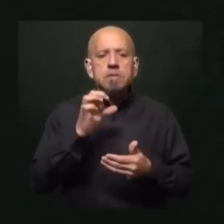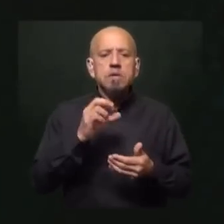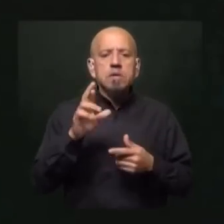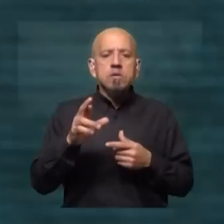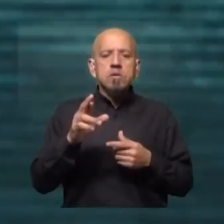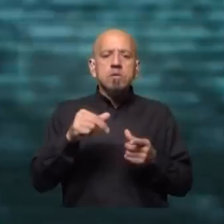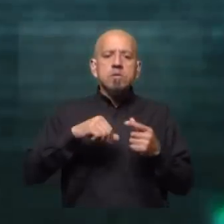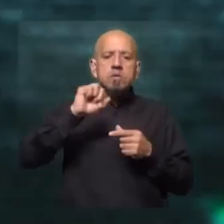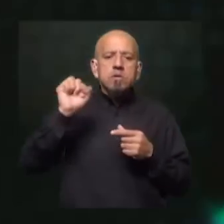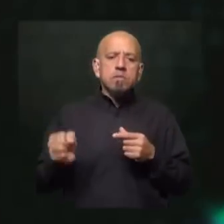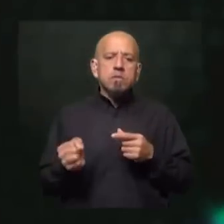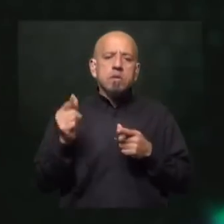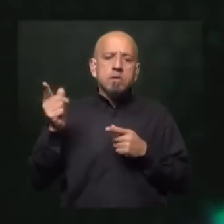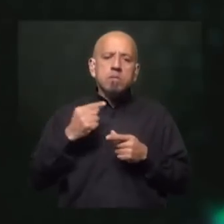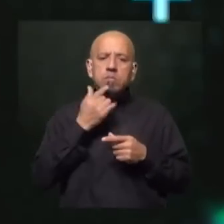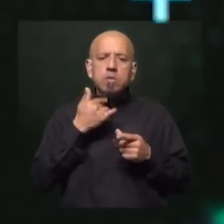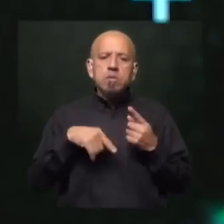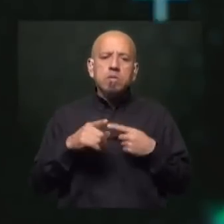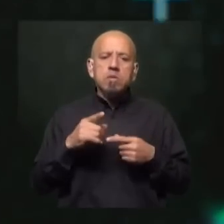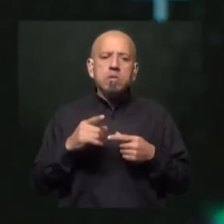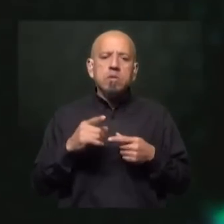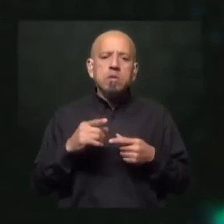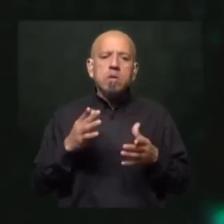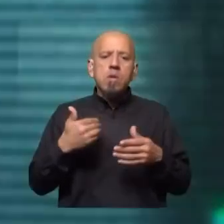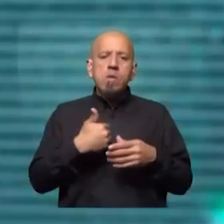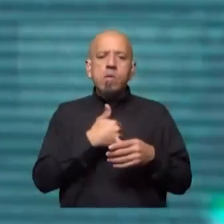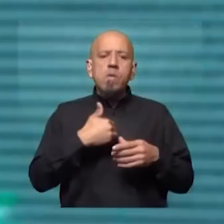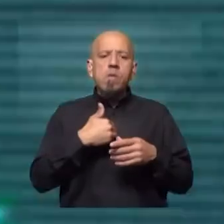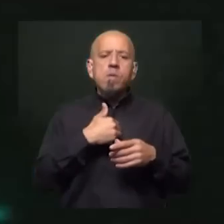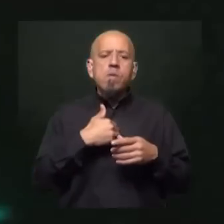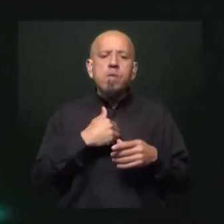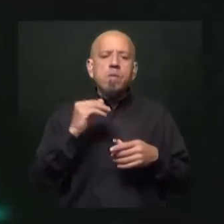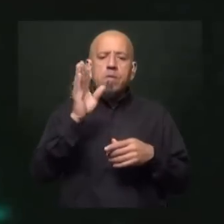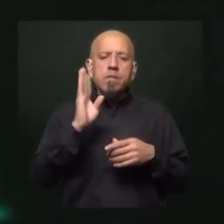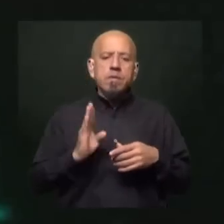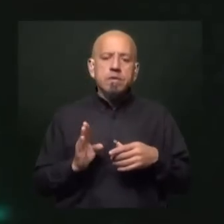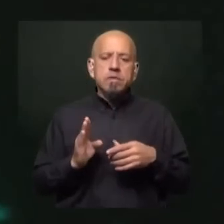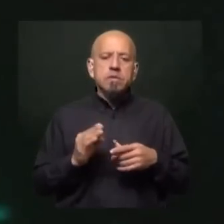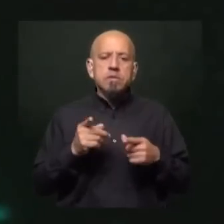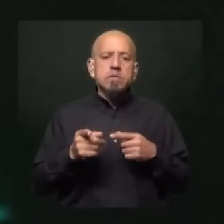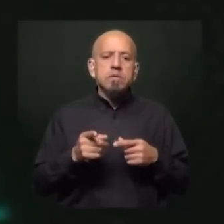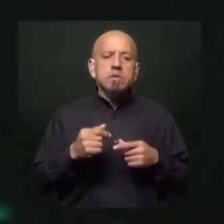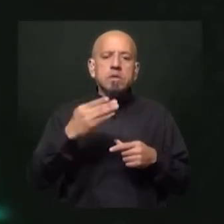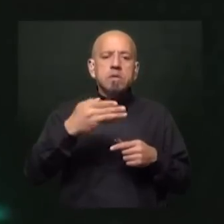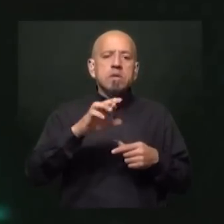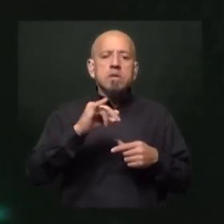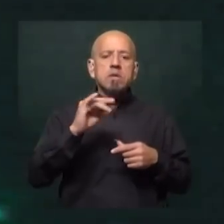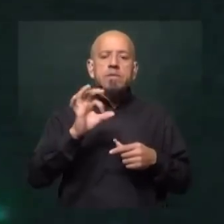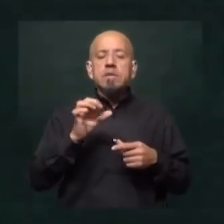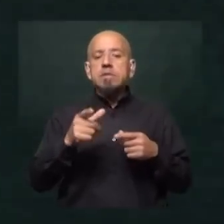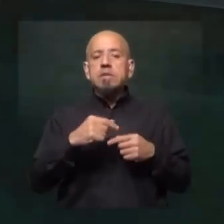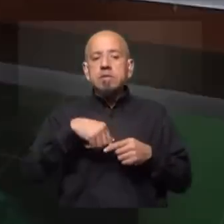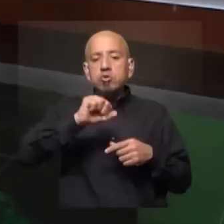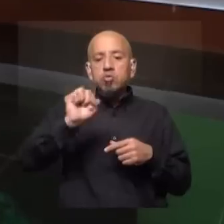región y el continente africano, por ejemplo, ¿qué rol te parece que podría tener Brasil, que ya integra el BRICS, que tiene a Sudáfrica,